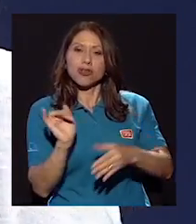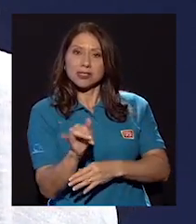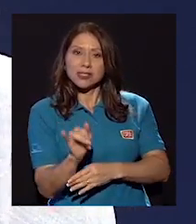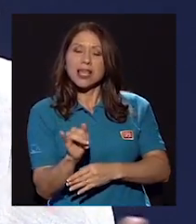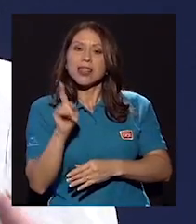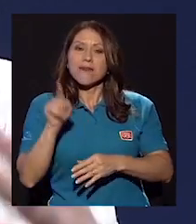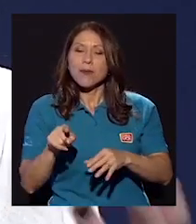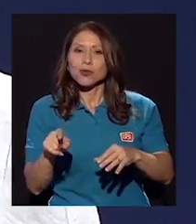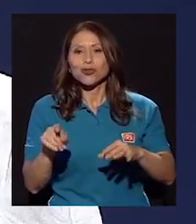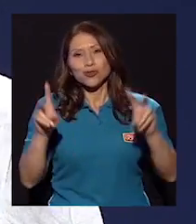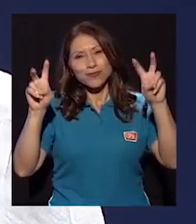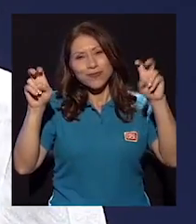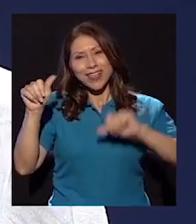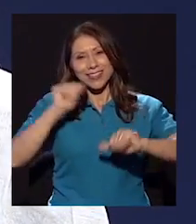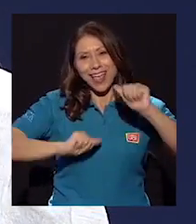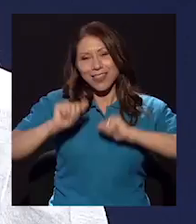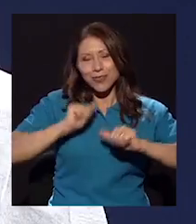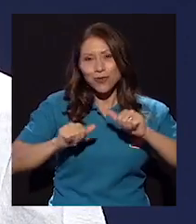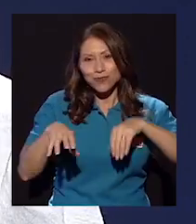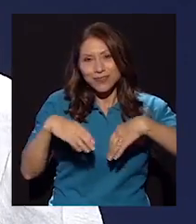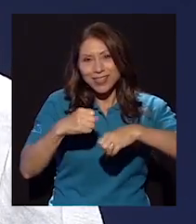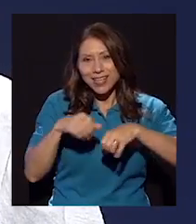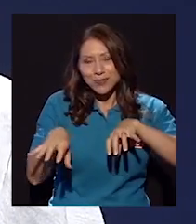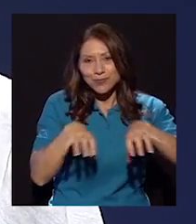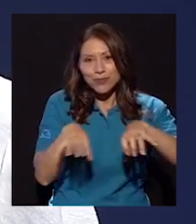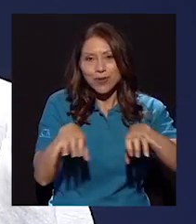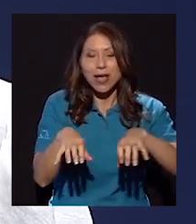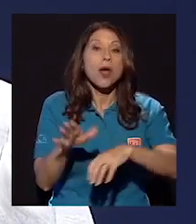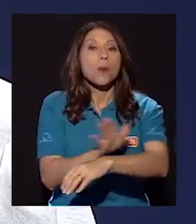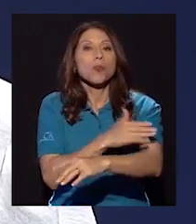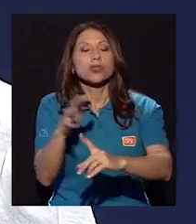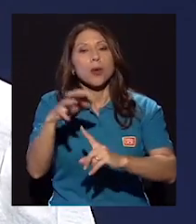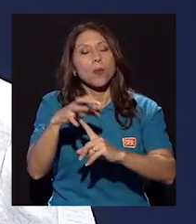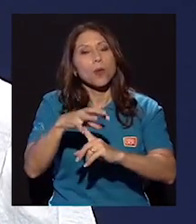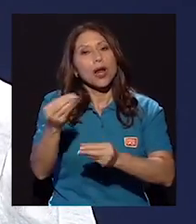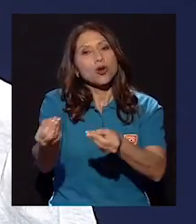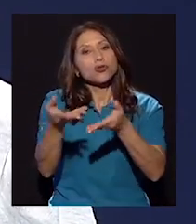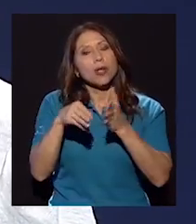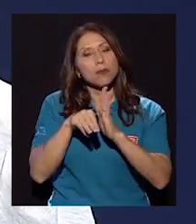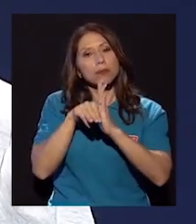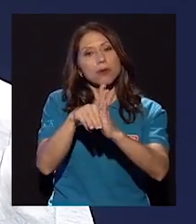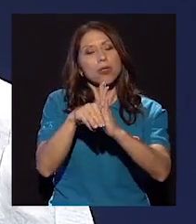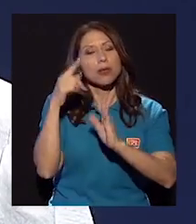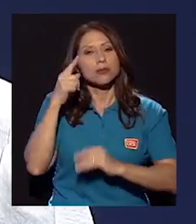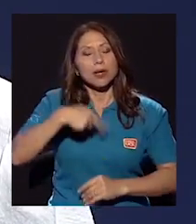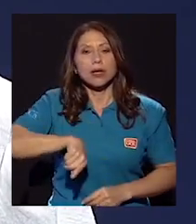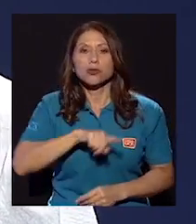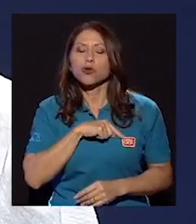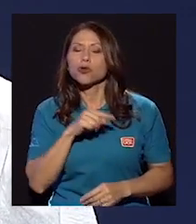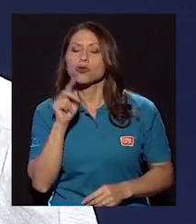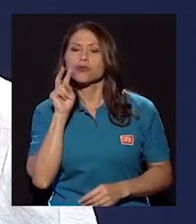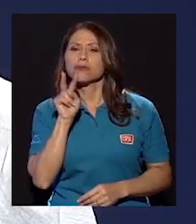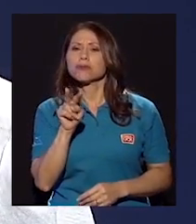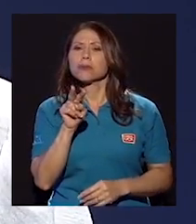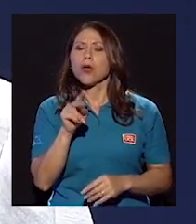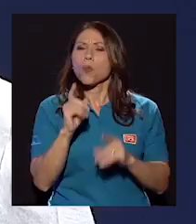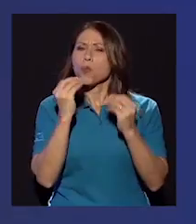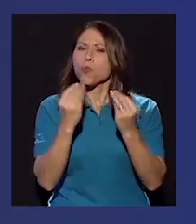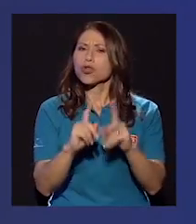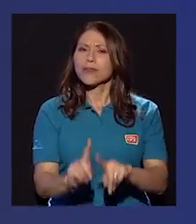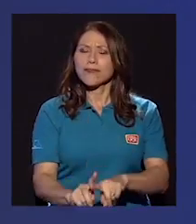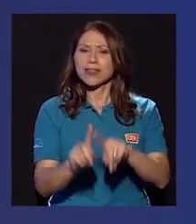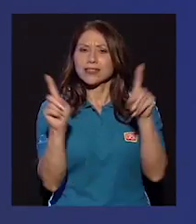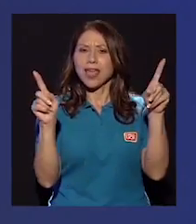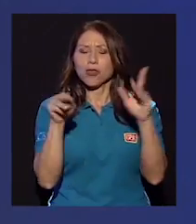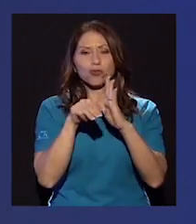actuar como tal, hacer todo el teatro, por decirlo así. La música popular nos ofrece modelos en los que mirarnos y nos ofrece